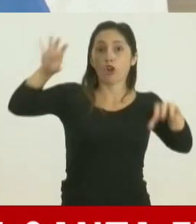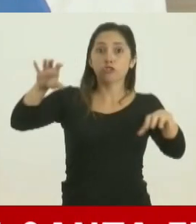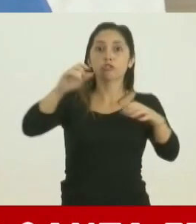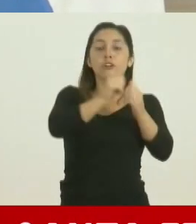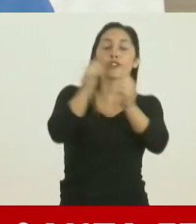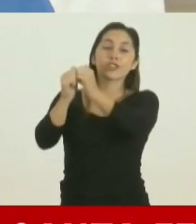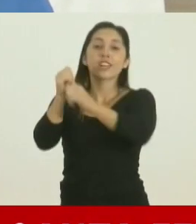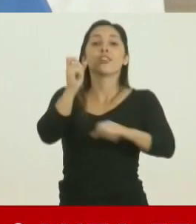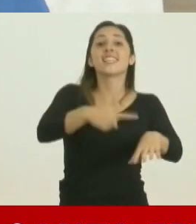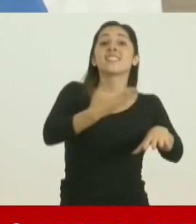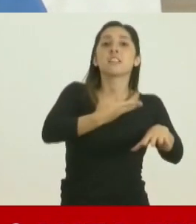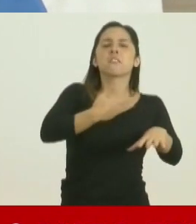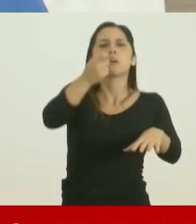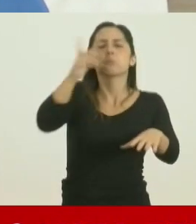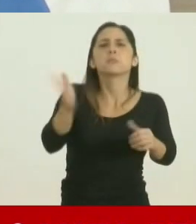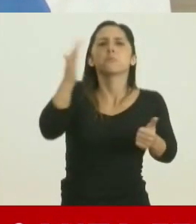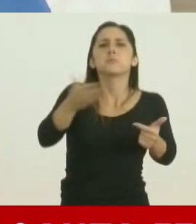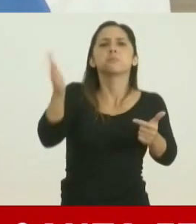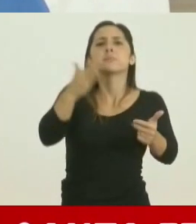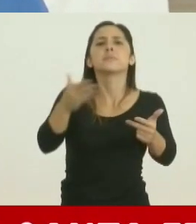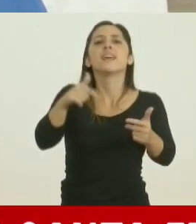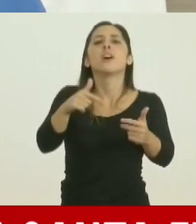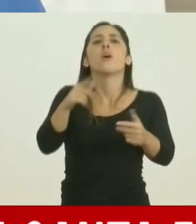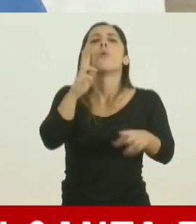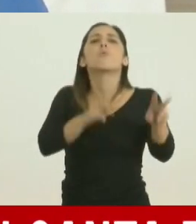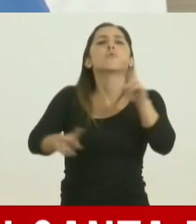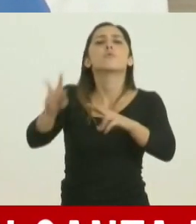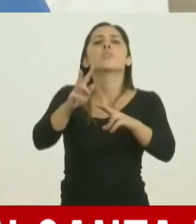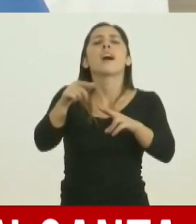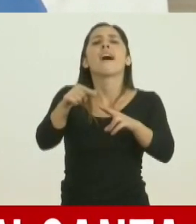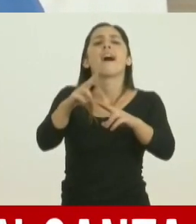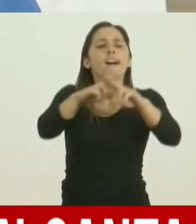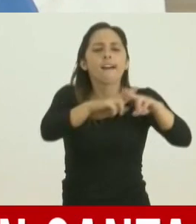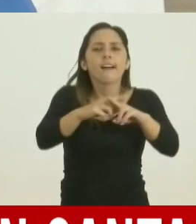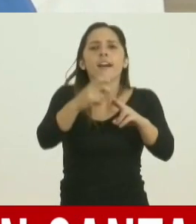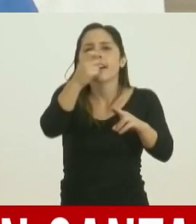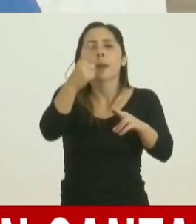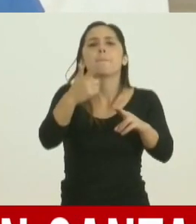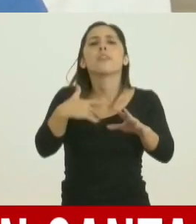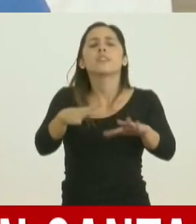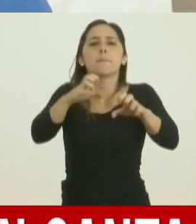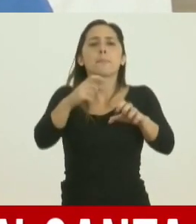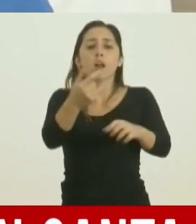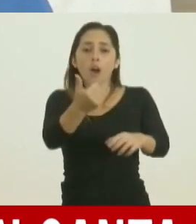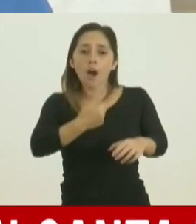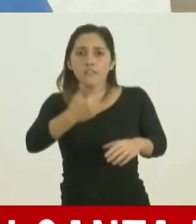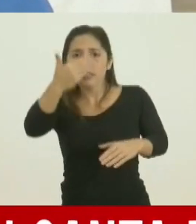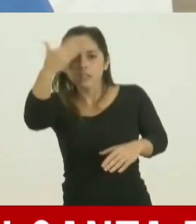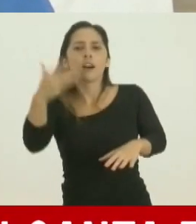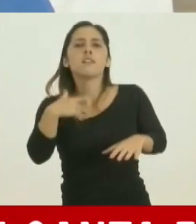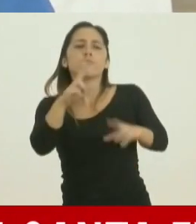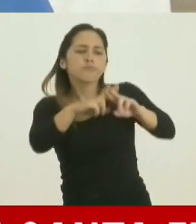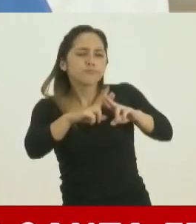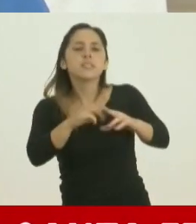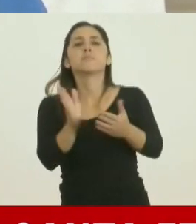rápidamente a alcanzar esto que es una búsqueda de hacer diagnósticos temprano y poder